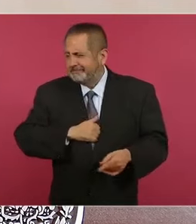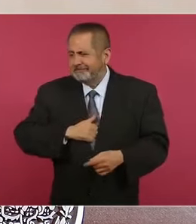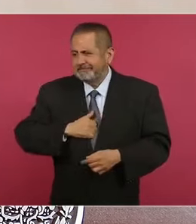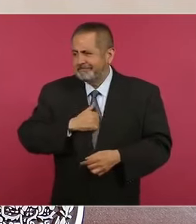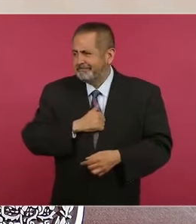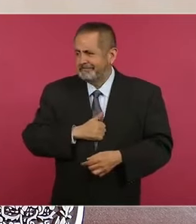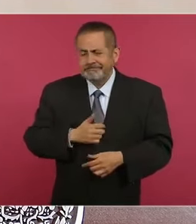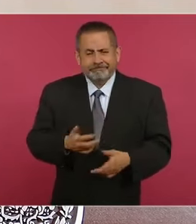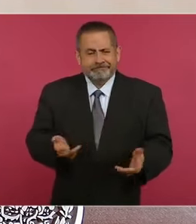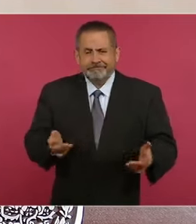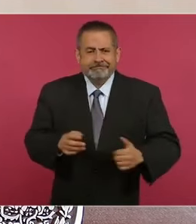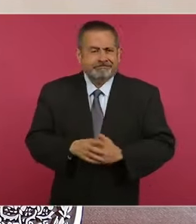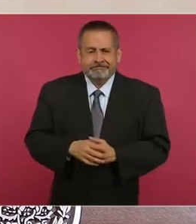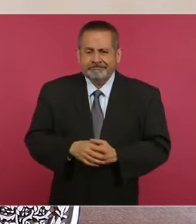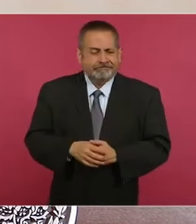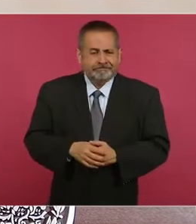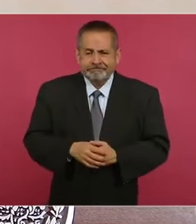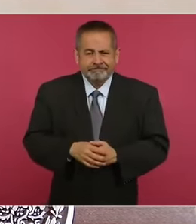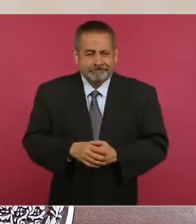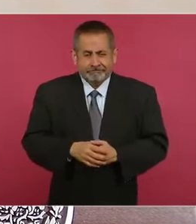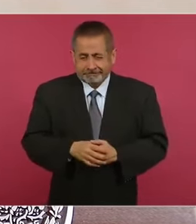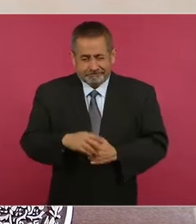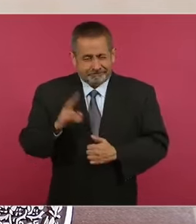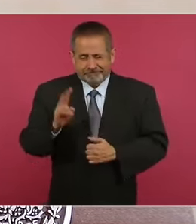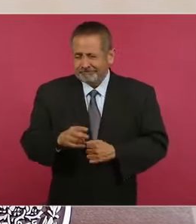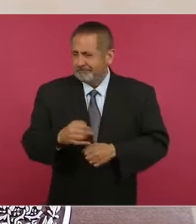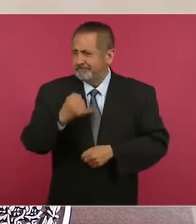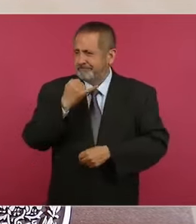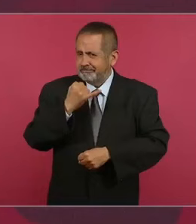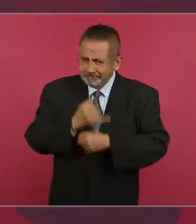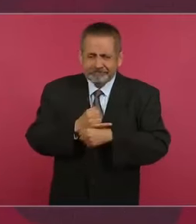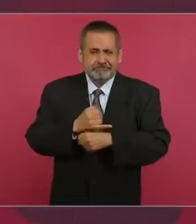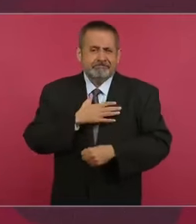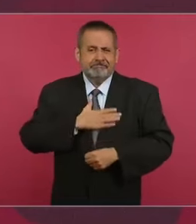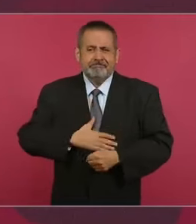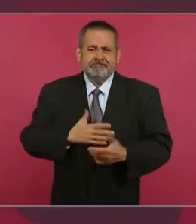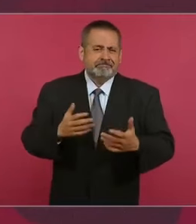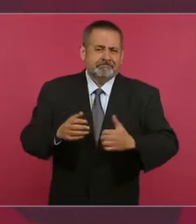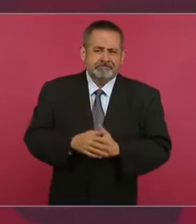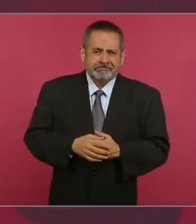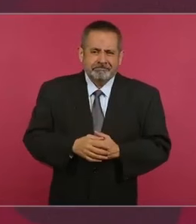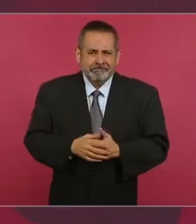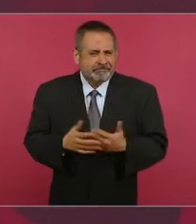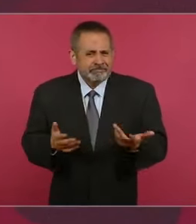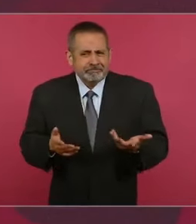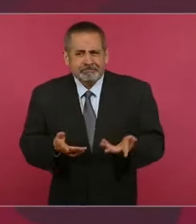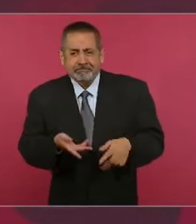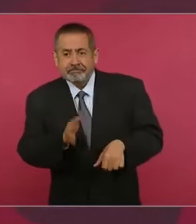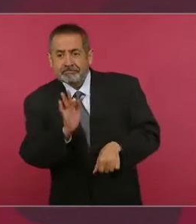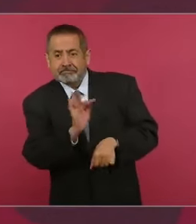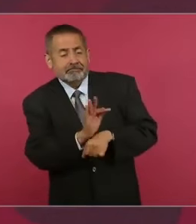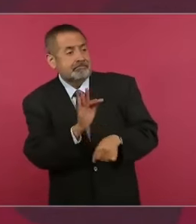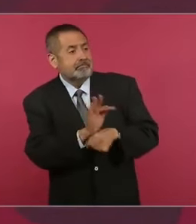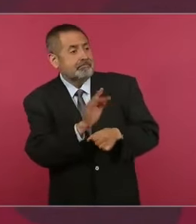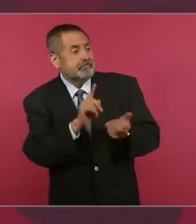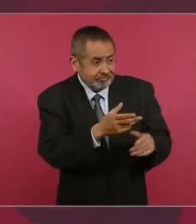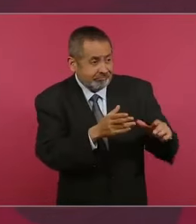injusto, es defender privilegios,